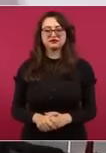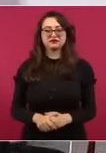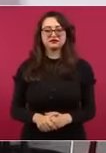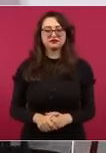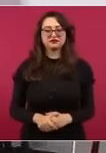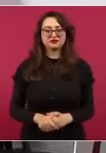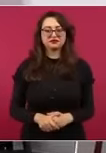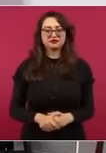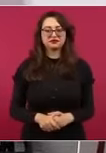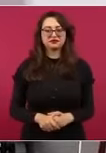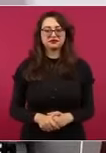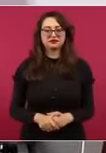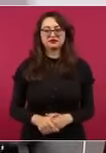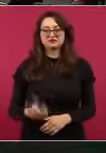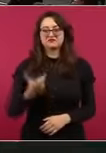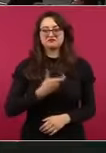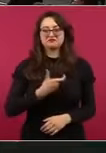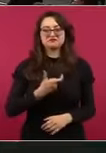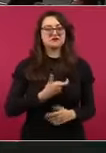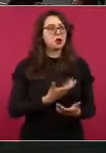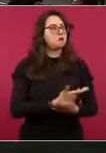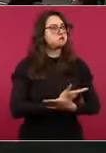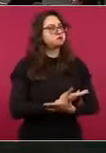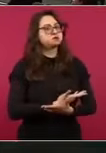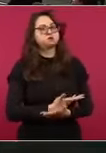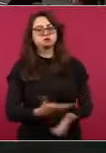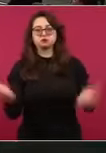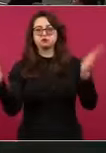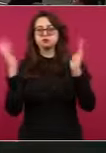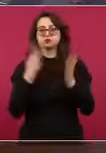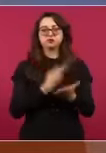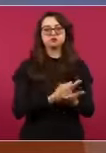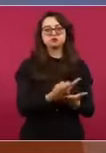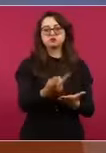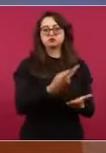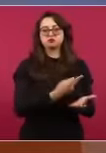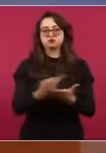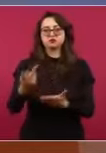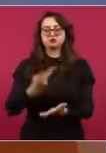repartan medallas como si tiraran confeti.